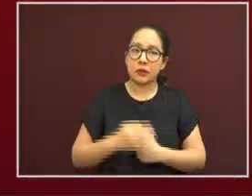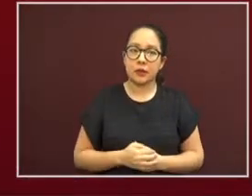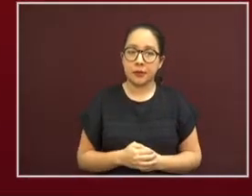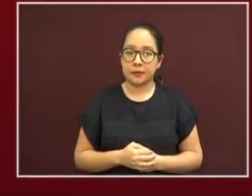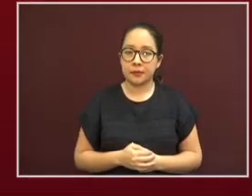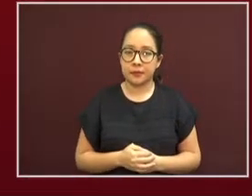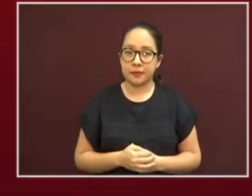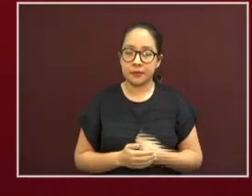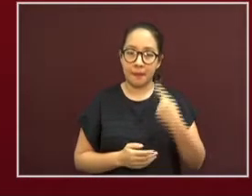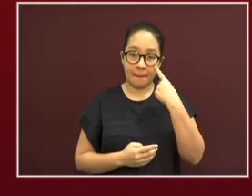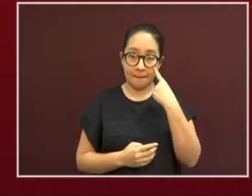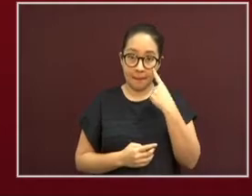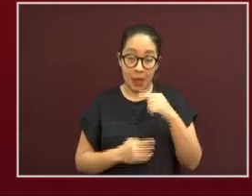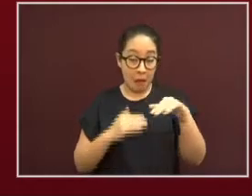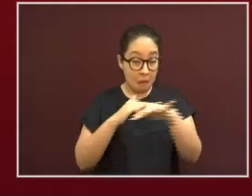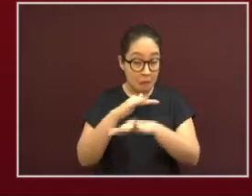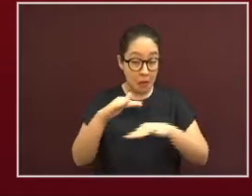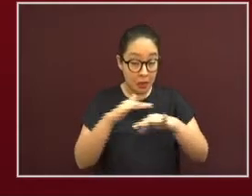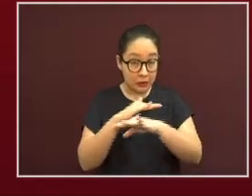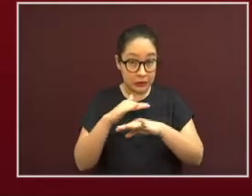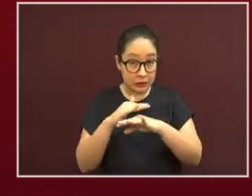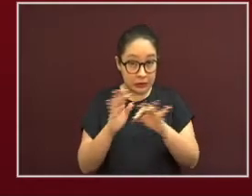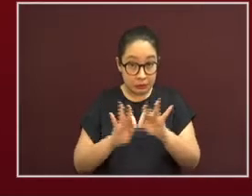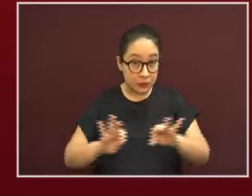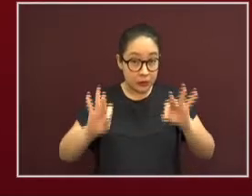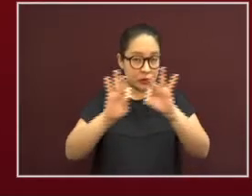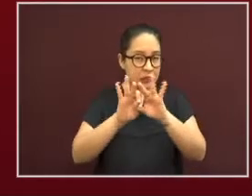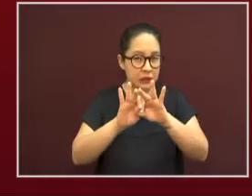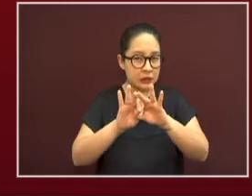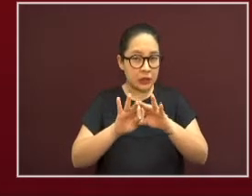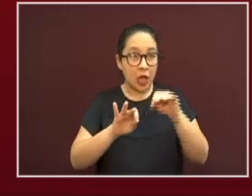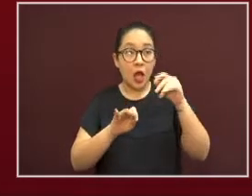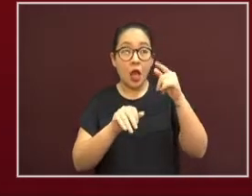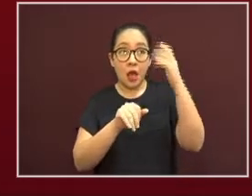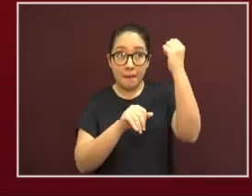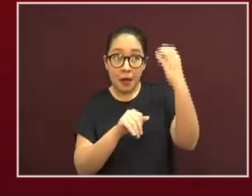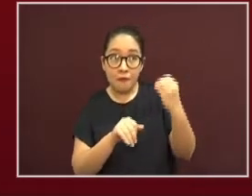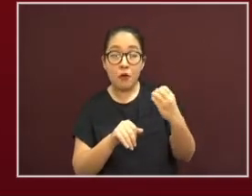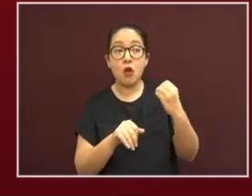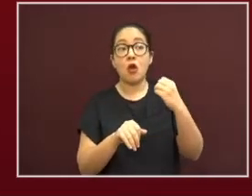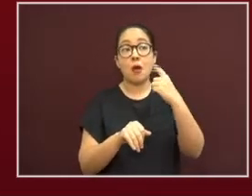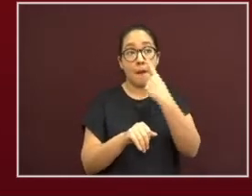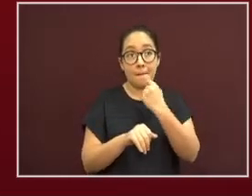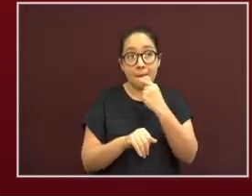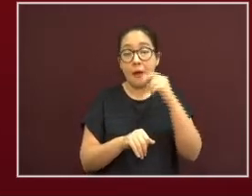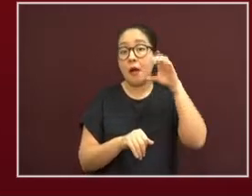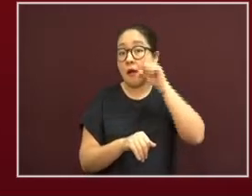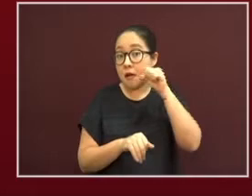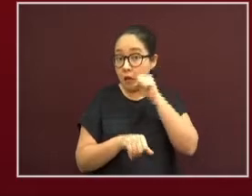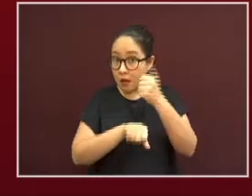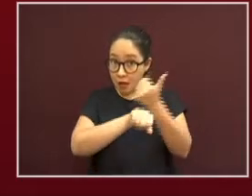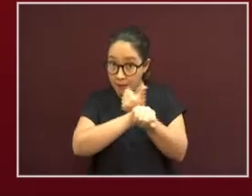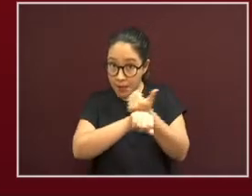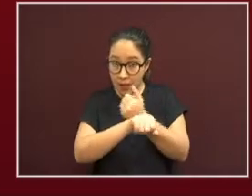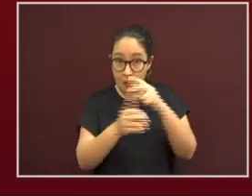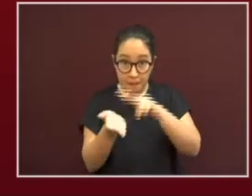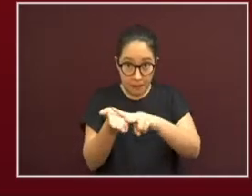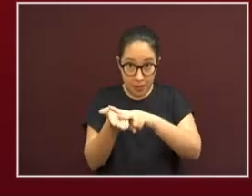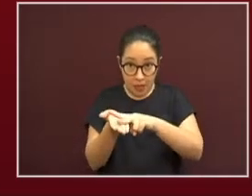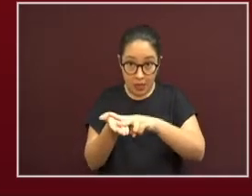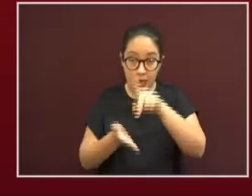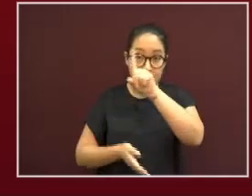las actividades esenciales, esenciales en semáforo rojo, naranja, amarillo y verde al